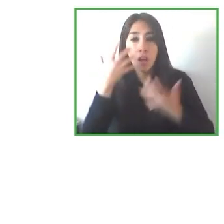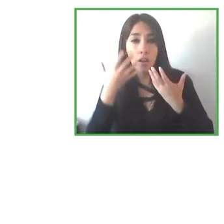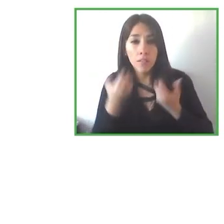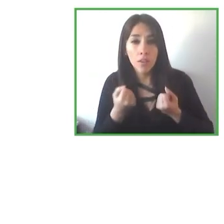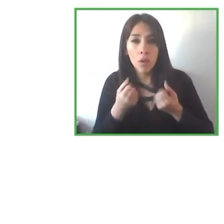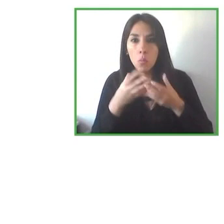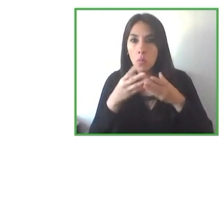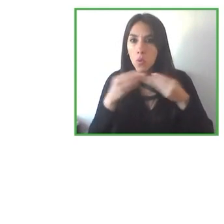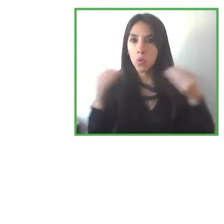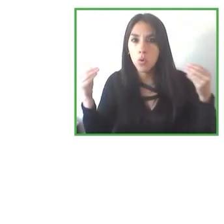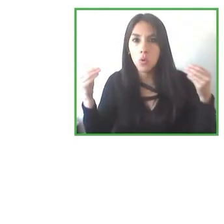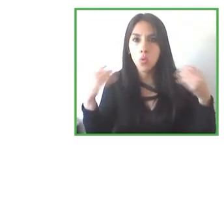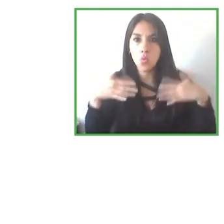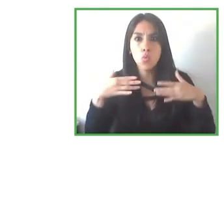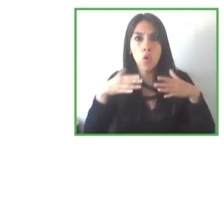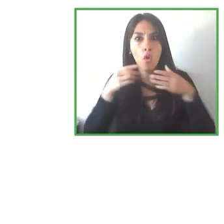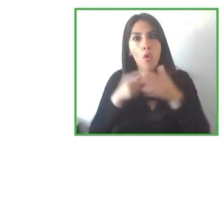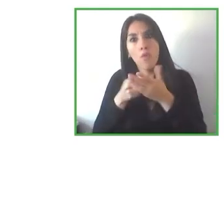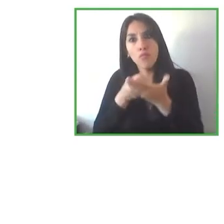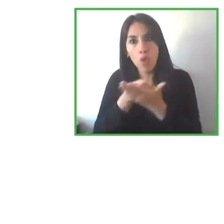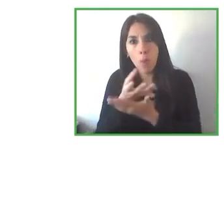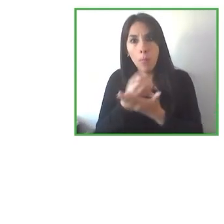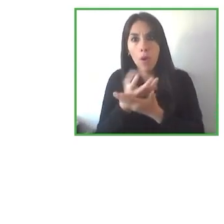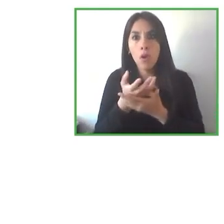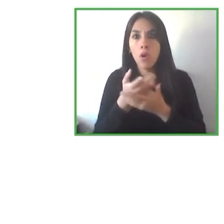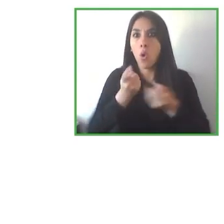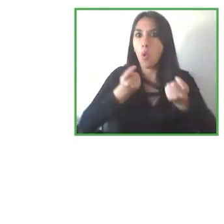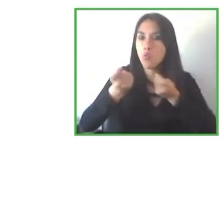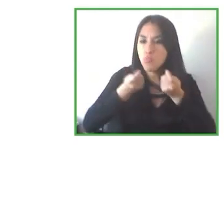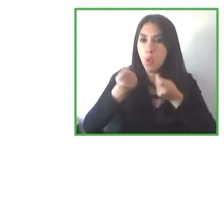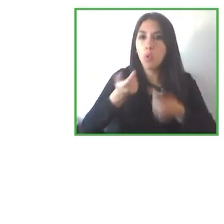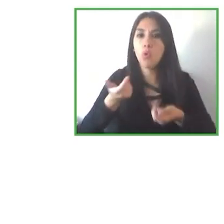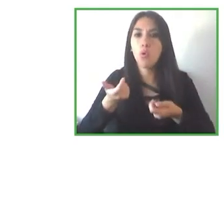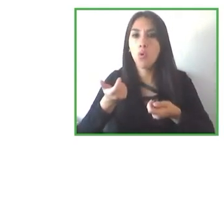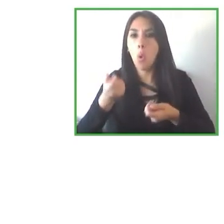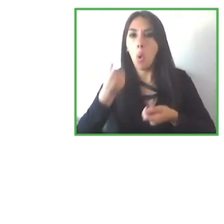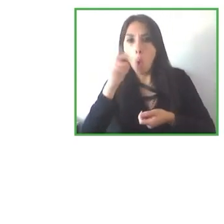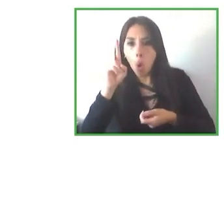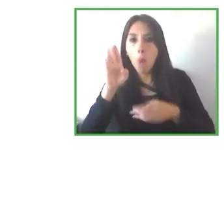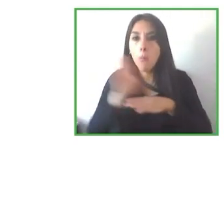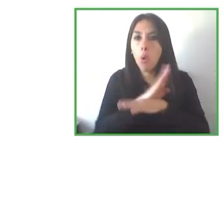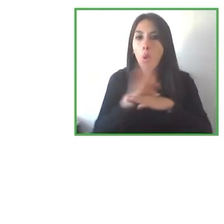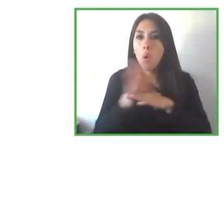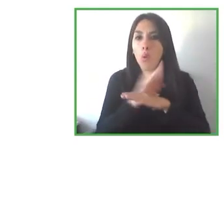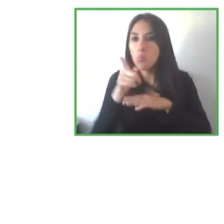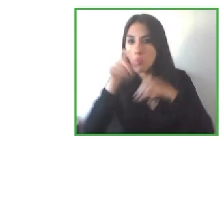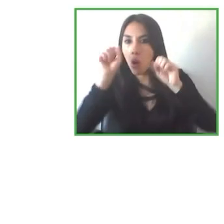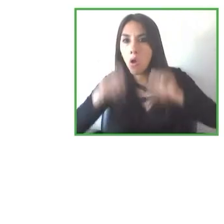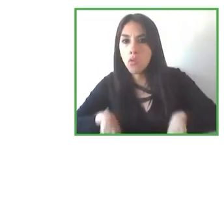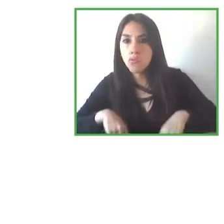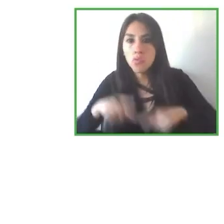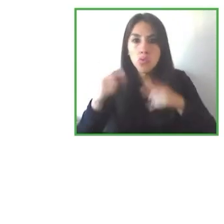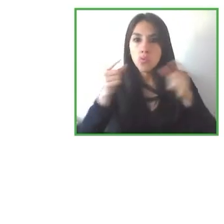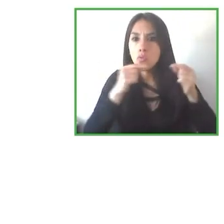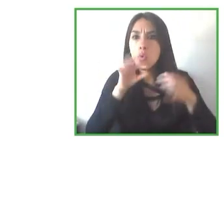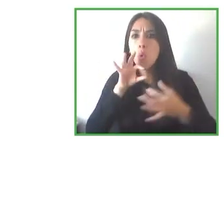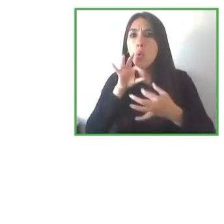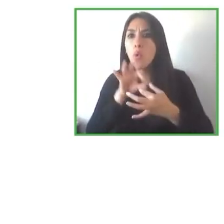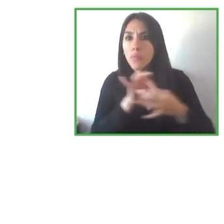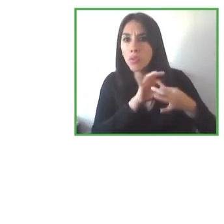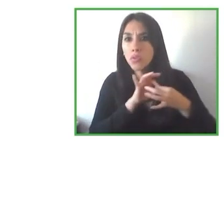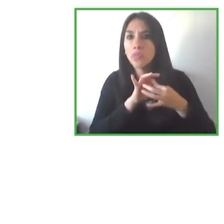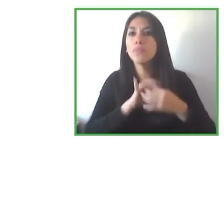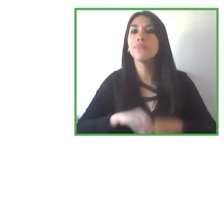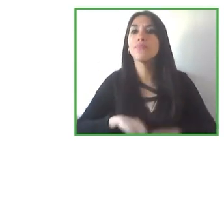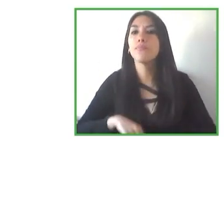negocios o las empresas pueden establecer relaciones con organizaciones como Subreader o Escuela de Gente